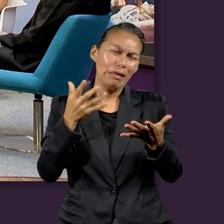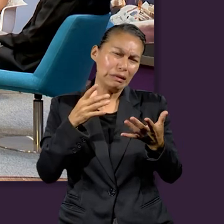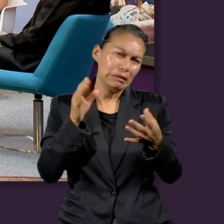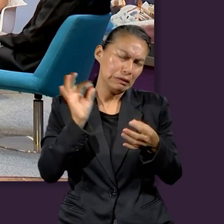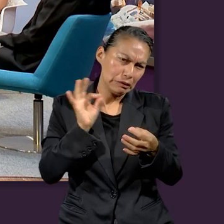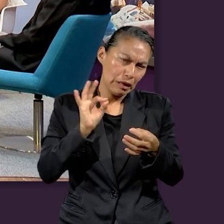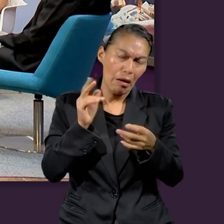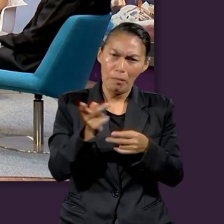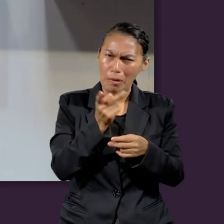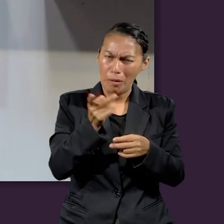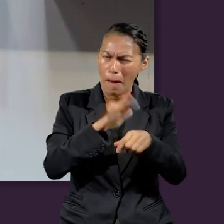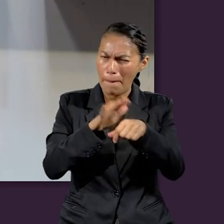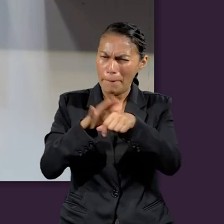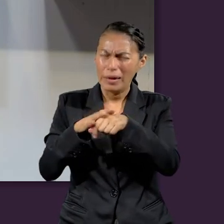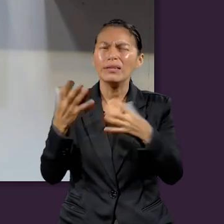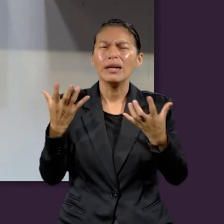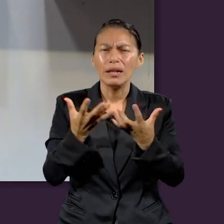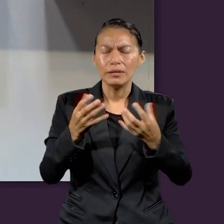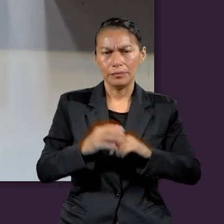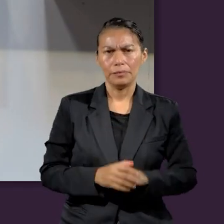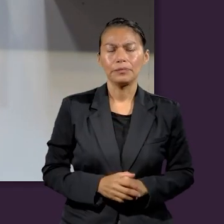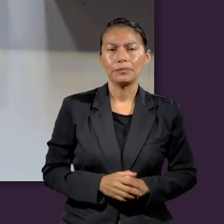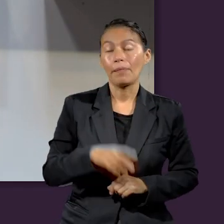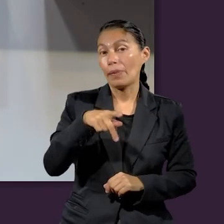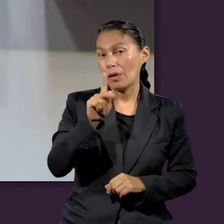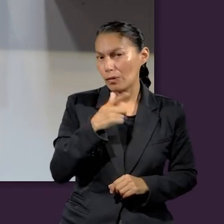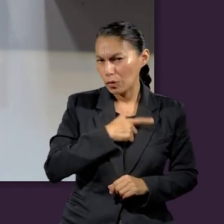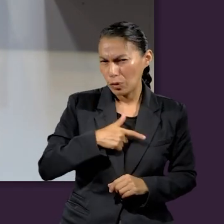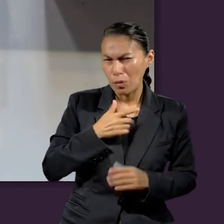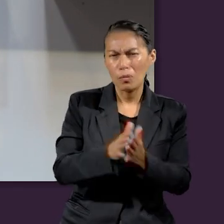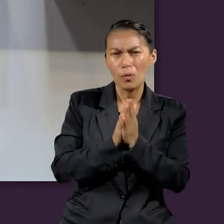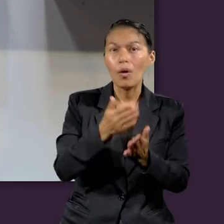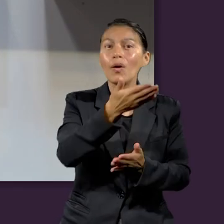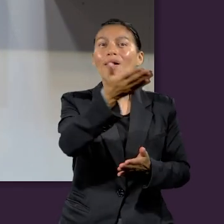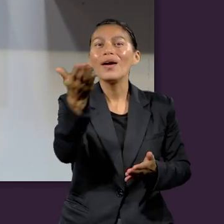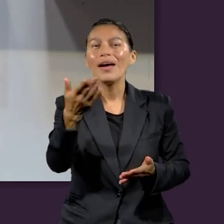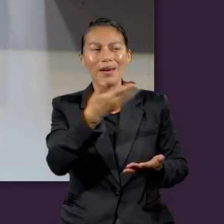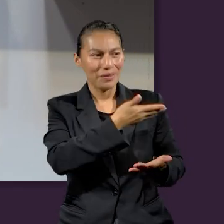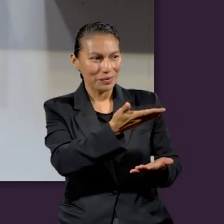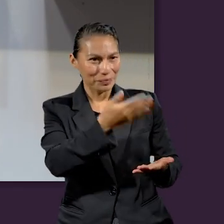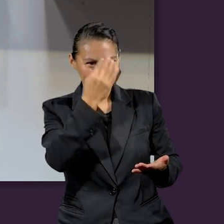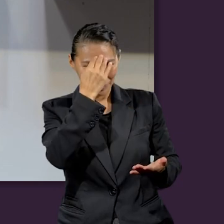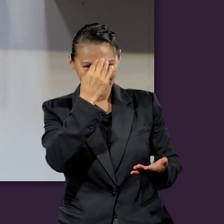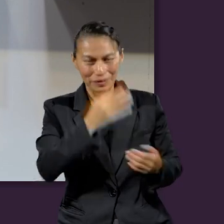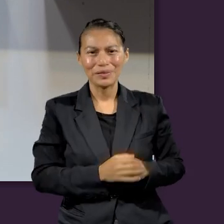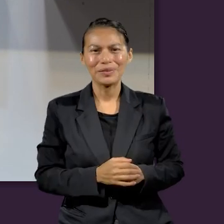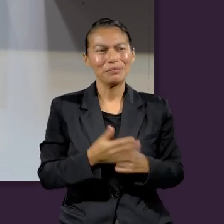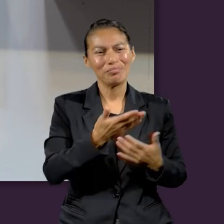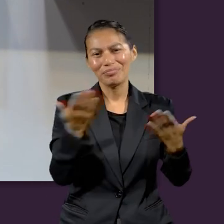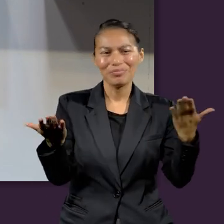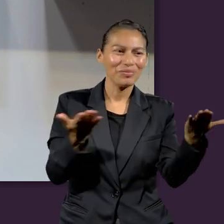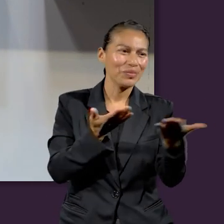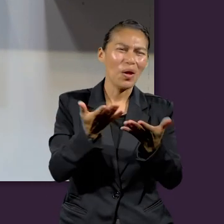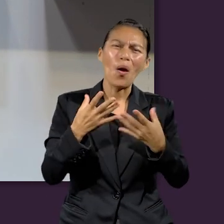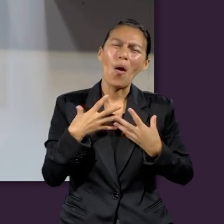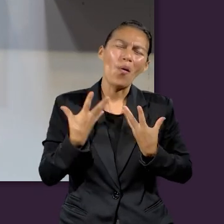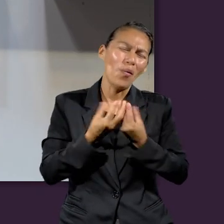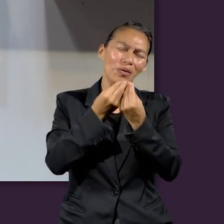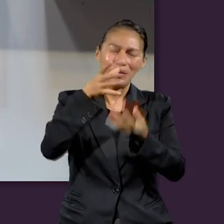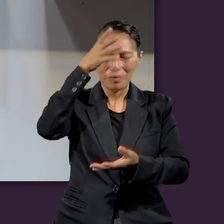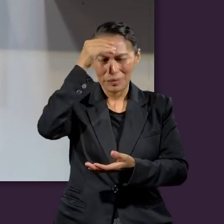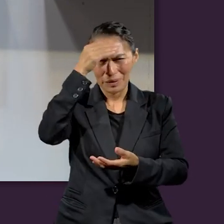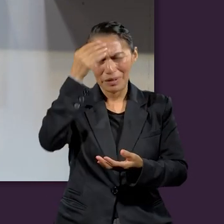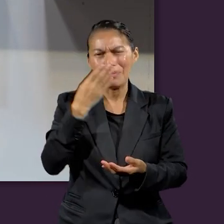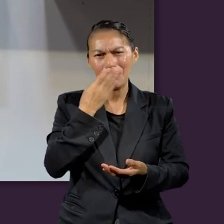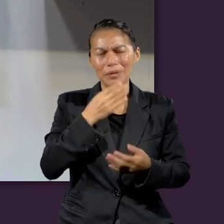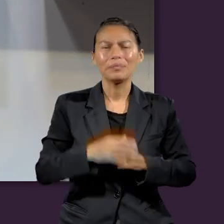más sobre el Ministerio del Santuario, acerca de lo que hacen allí. Pero me gustaría que ustedes los conocieran para que podamos disfrutar de esta interacción en el estudio de